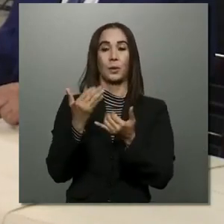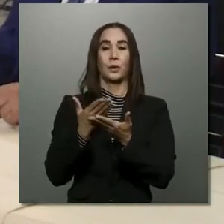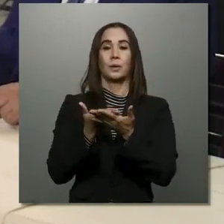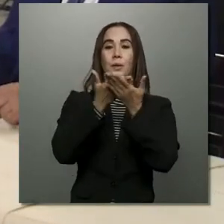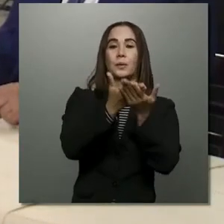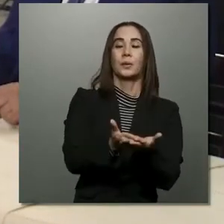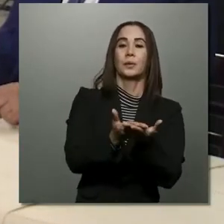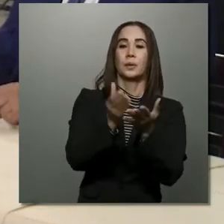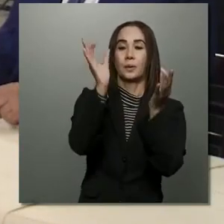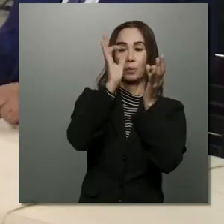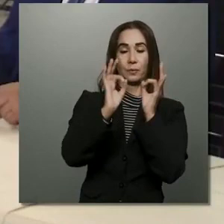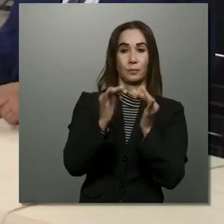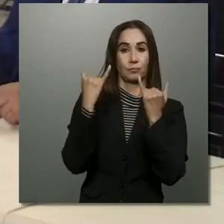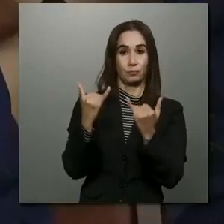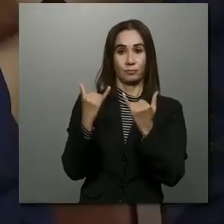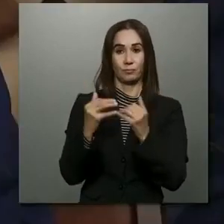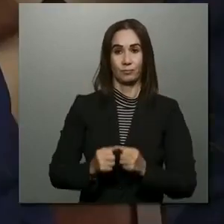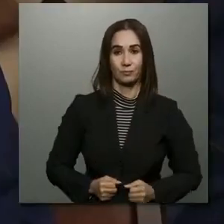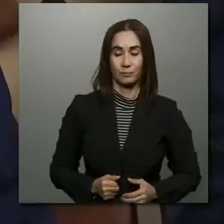entrega formalmente a usted hoy.